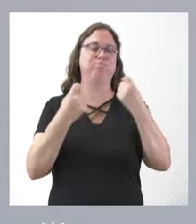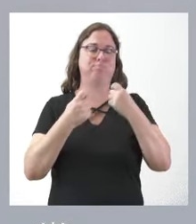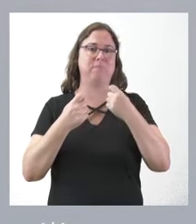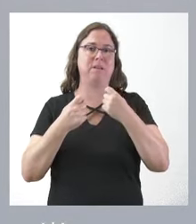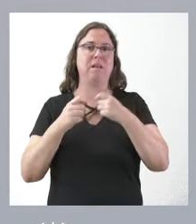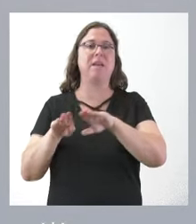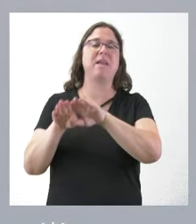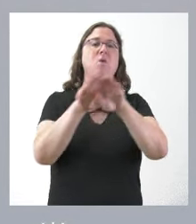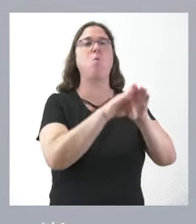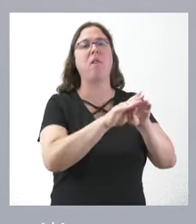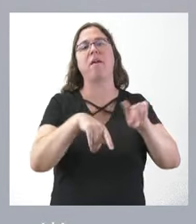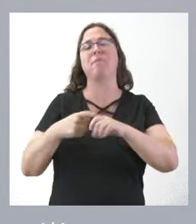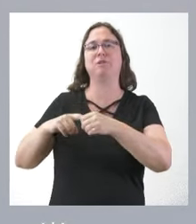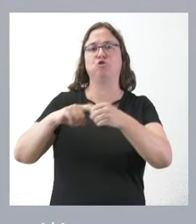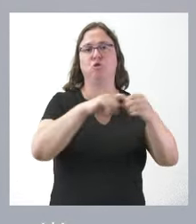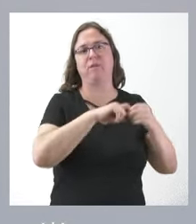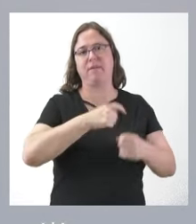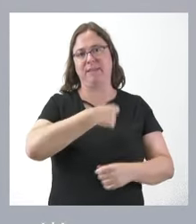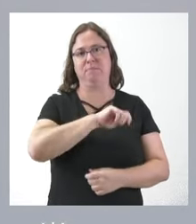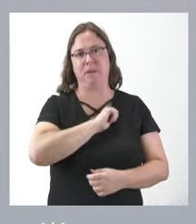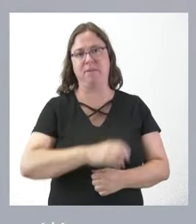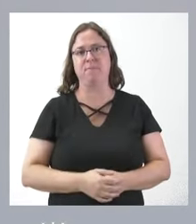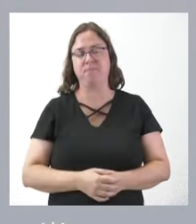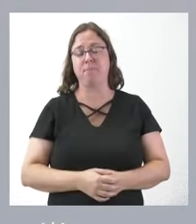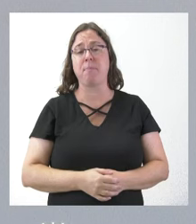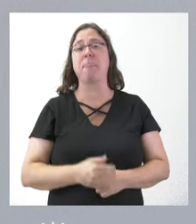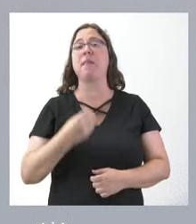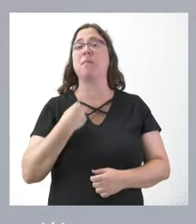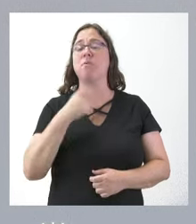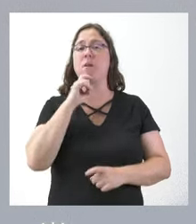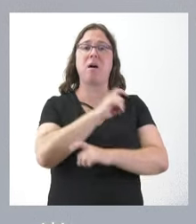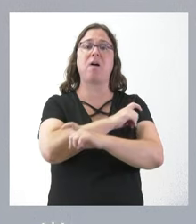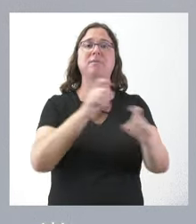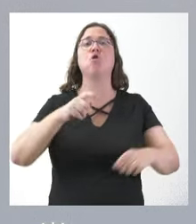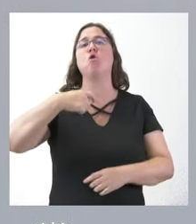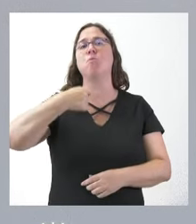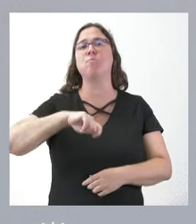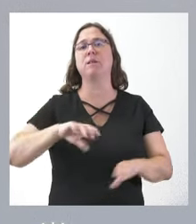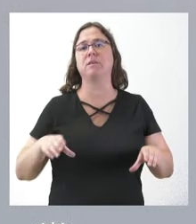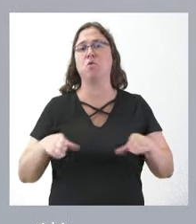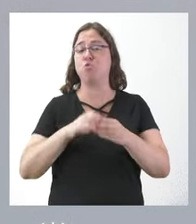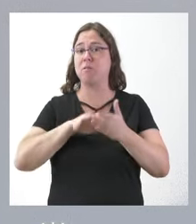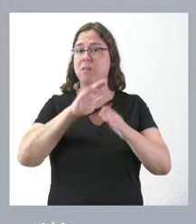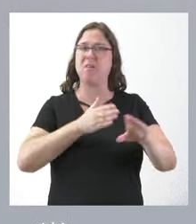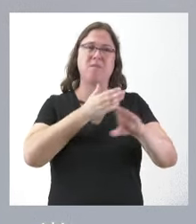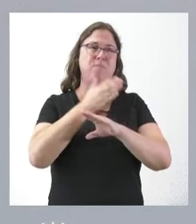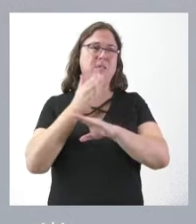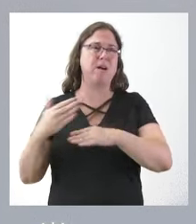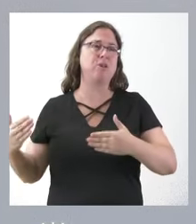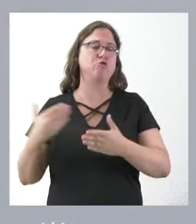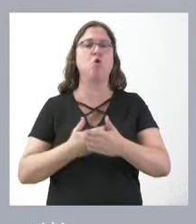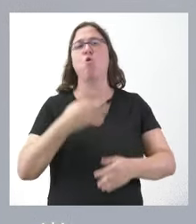solidaridad en el conjunto de España. Y, por tanto, como se ha anunciado por el presidente de la Junta de Castilla y León, acudiremos a todas las vías judiciales,